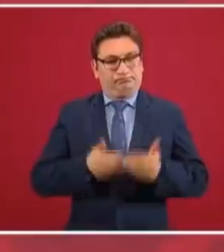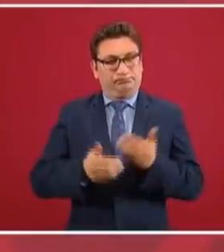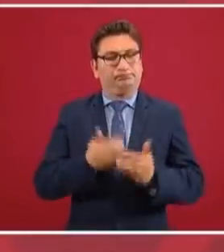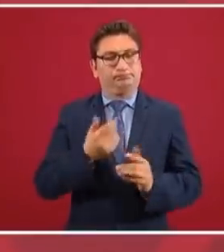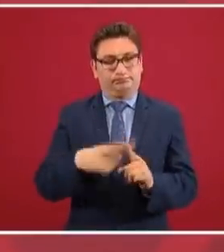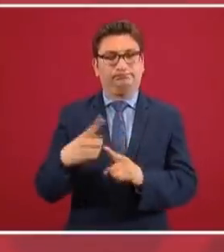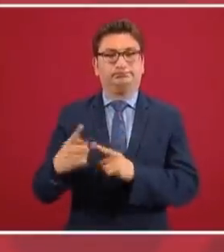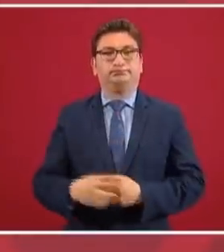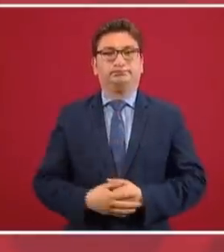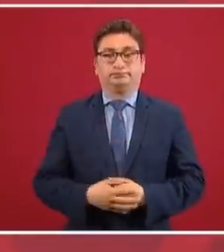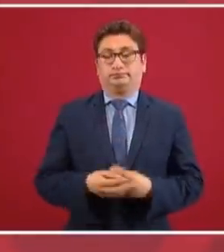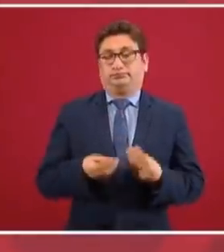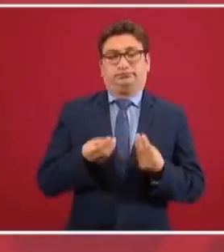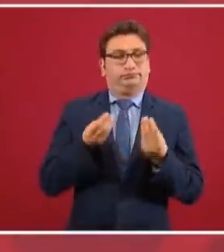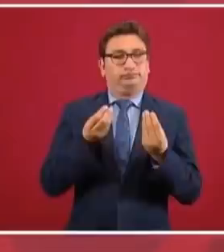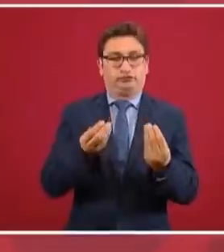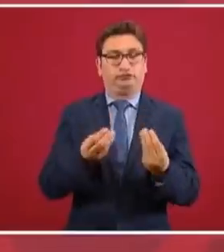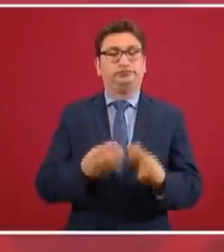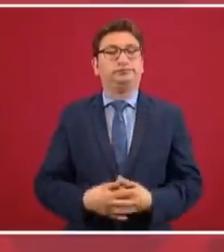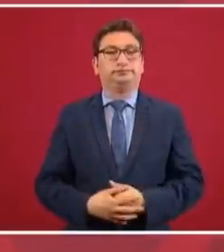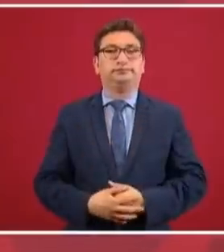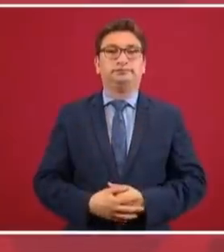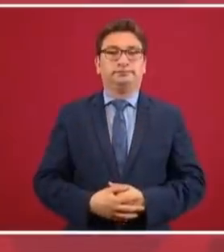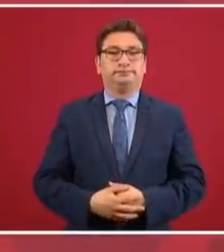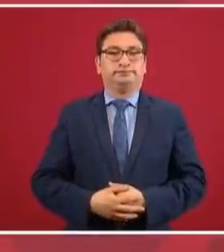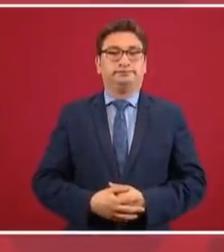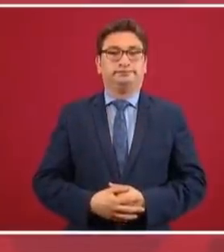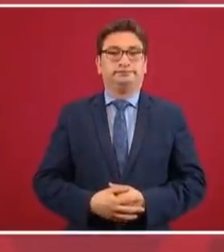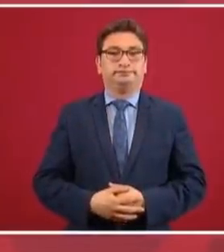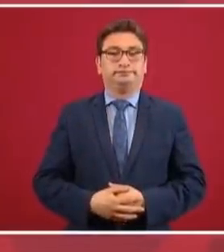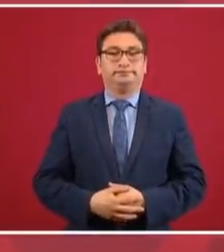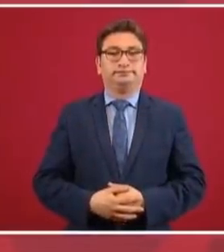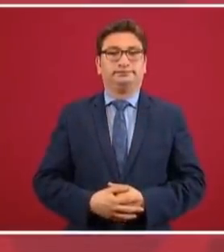en esta semana ya podemos tener